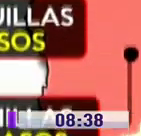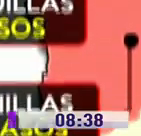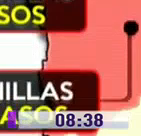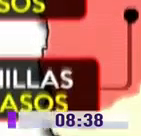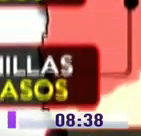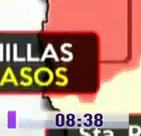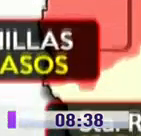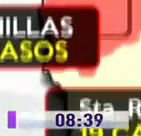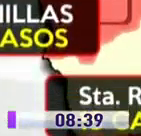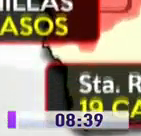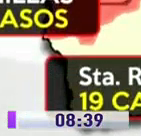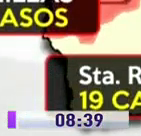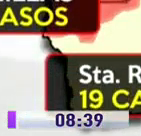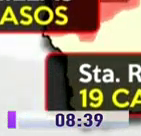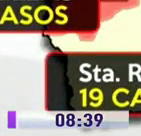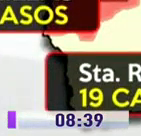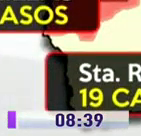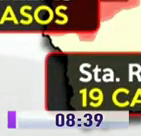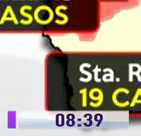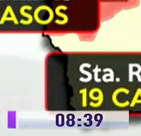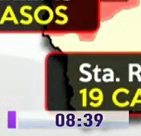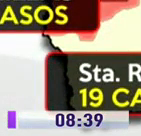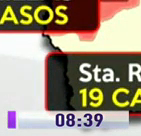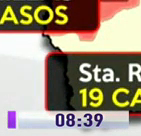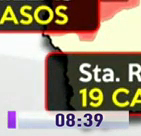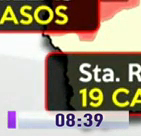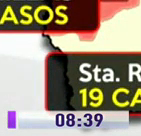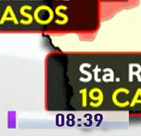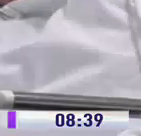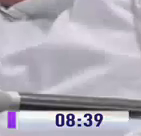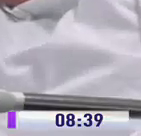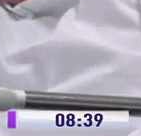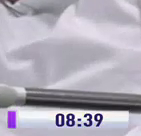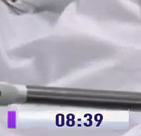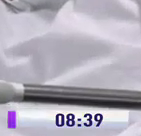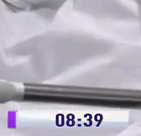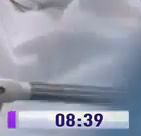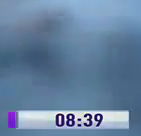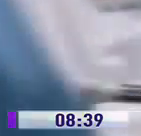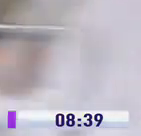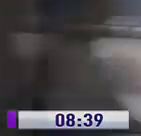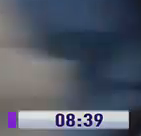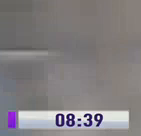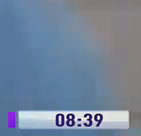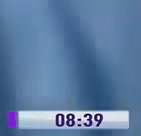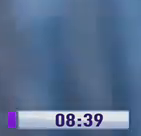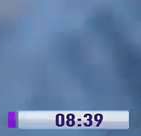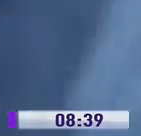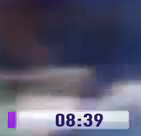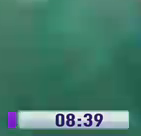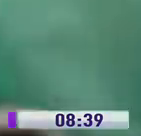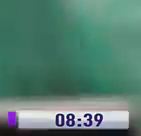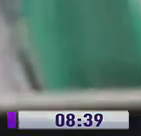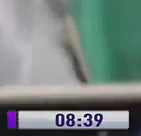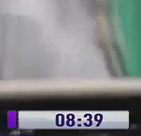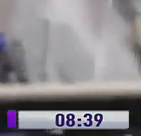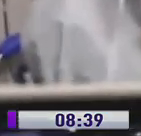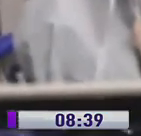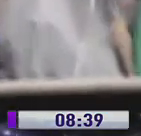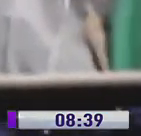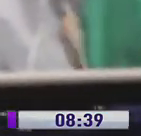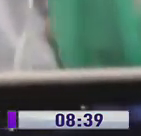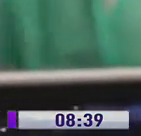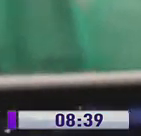56 casos positivos de coronavirus se contabilizan en la provincia de El Oro. Entre ellos, se registra el